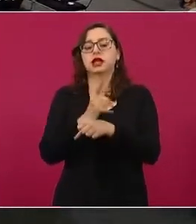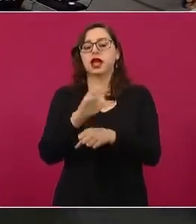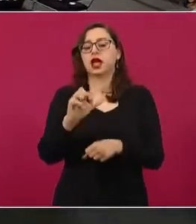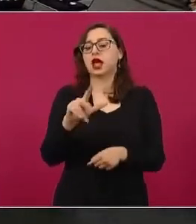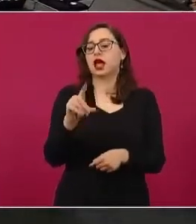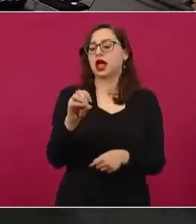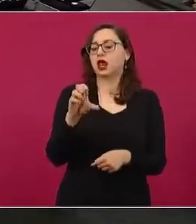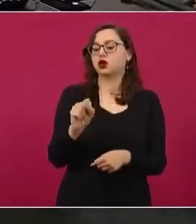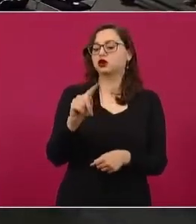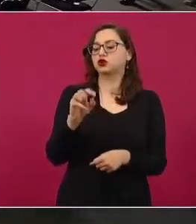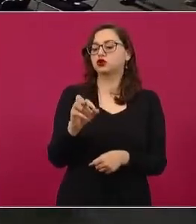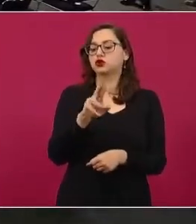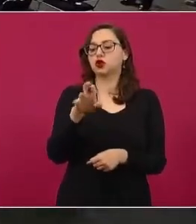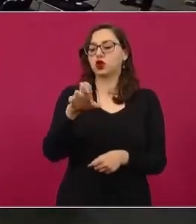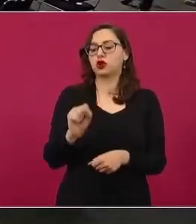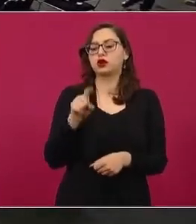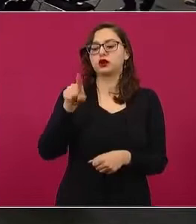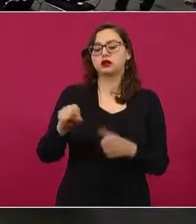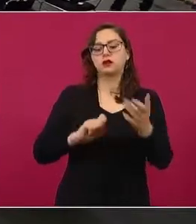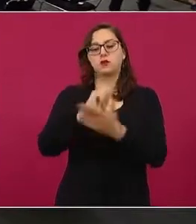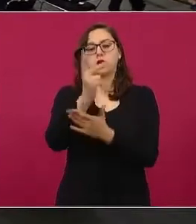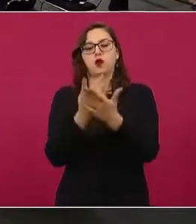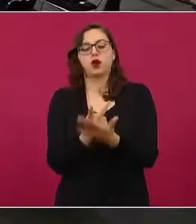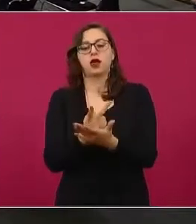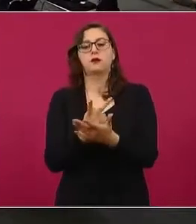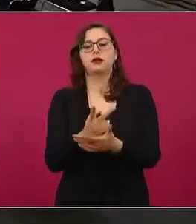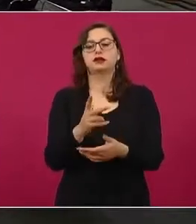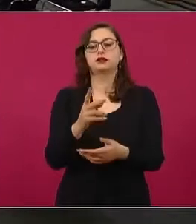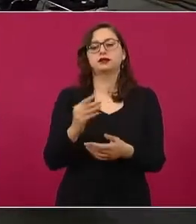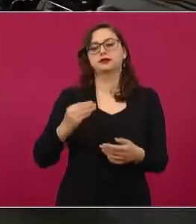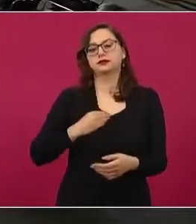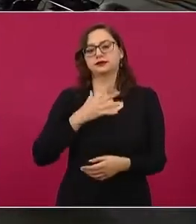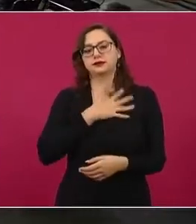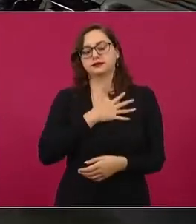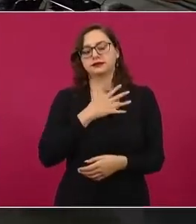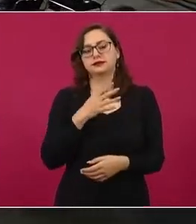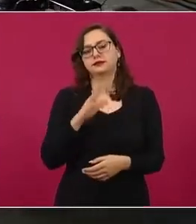coordinador general de Programas para el Bienestar. Adelante, doctor.